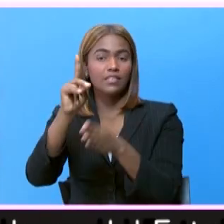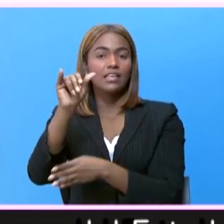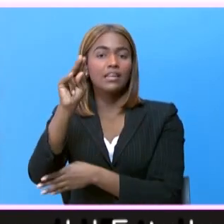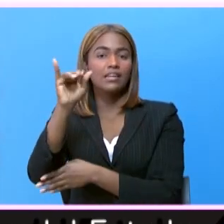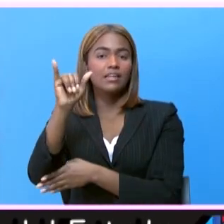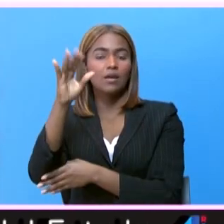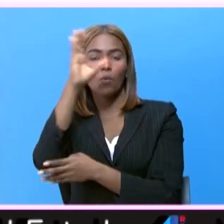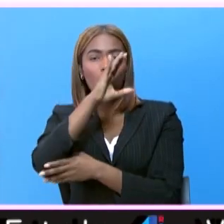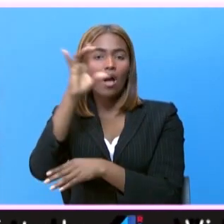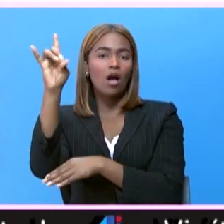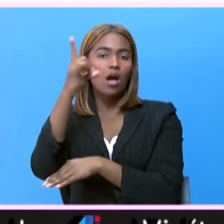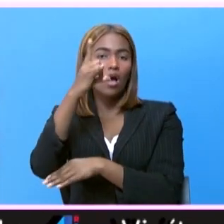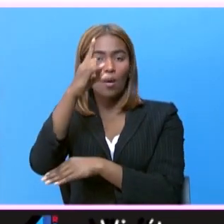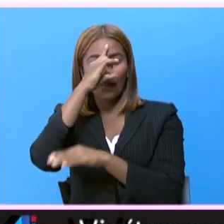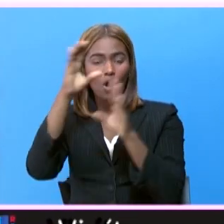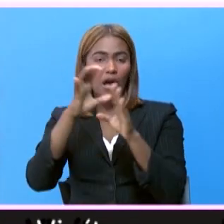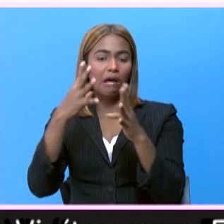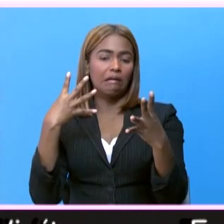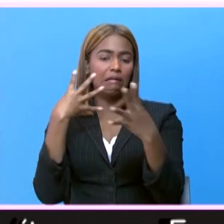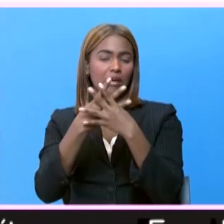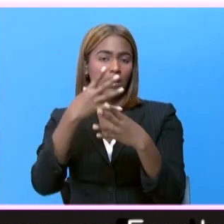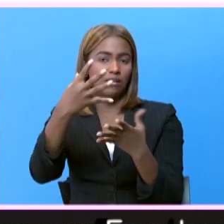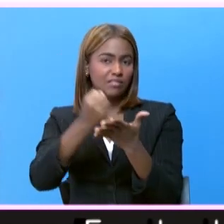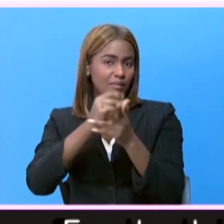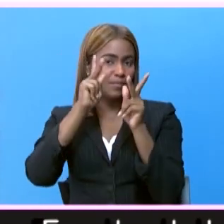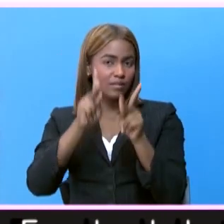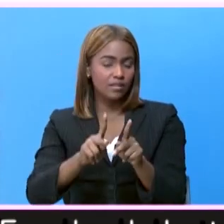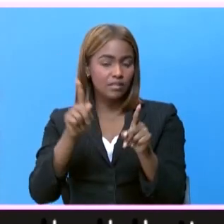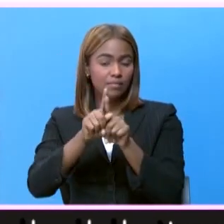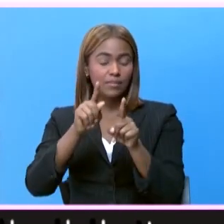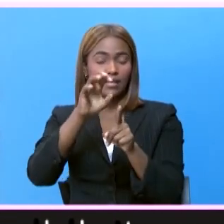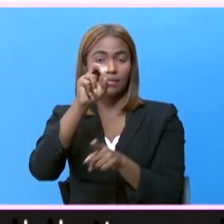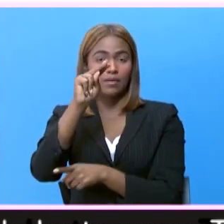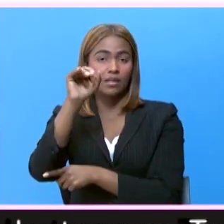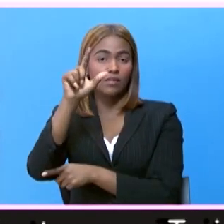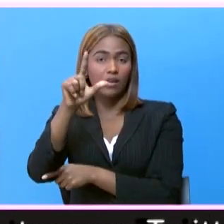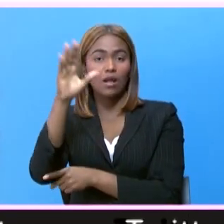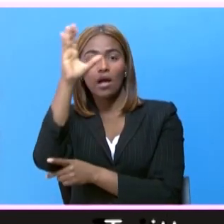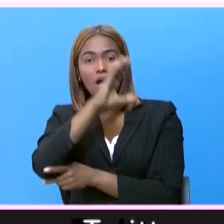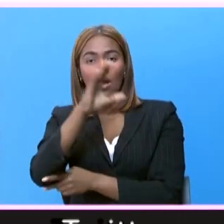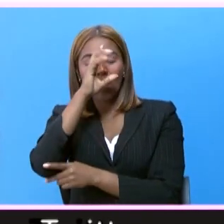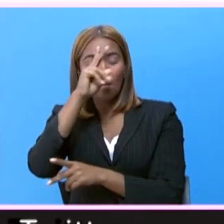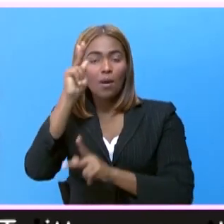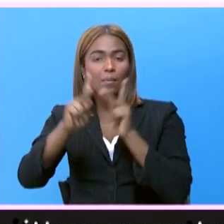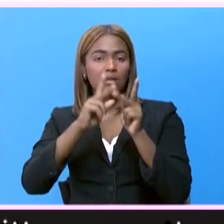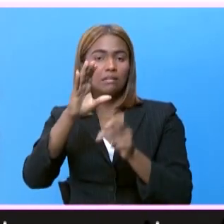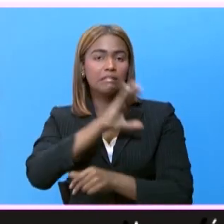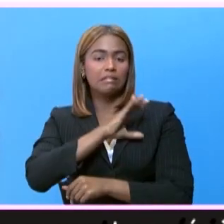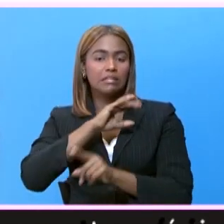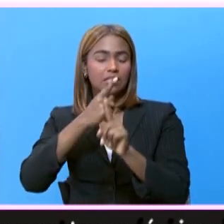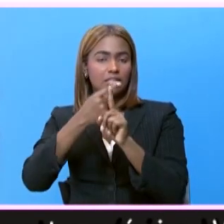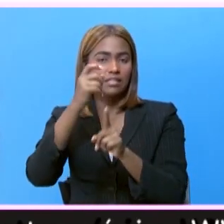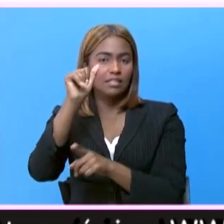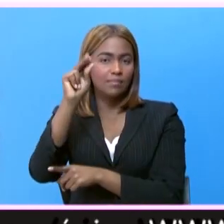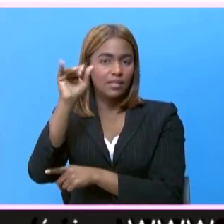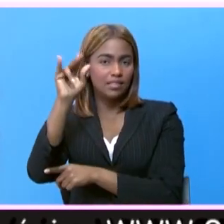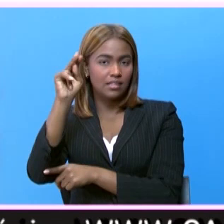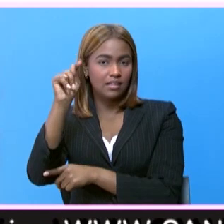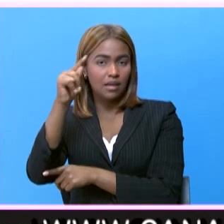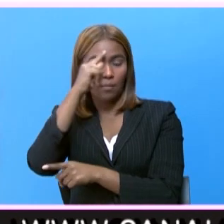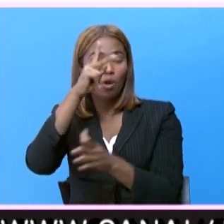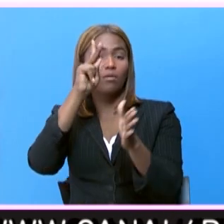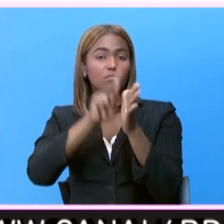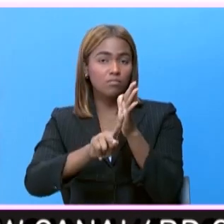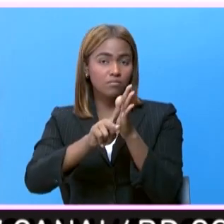Uruguay por presunto delito de secuestro. Y Emmanuel Santos Rosario es buscado por las autoridades de San Martín por presunto